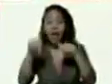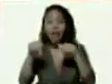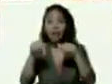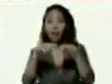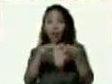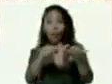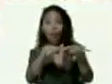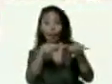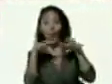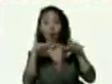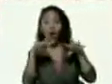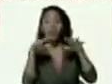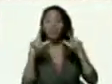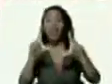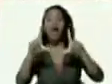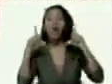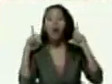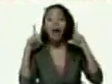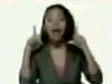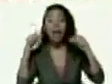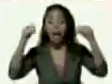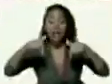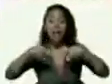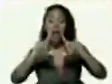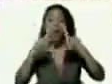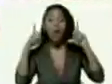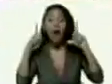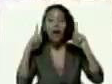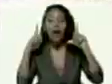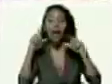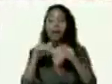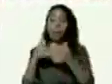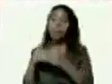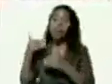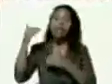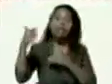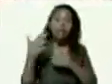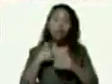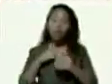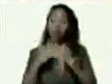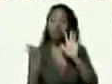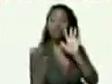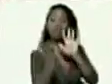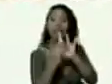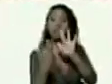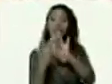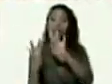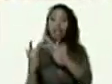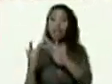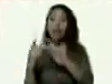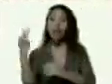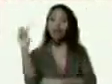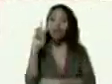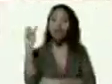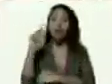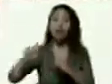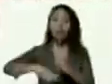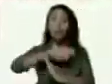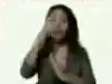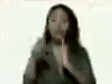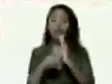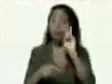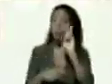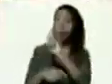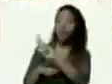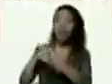monumental de La Guaira y desde La Guaira por el Caribe y más allá nos conectamos con Venezuela entera vamos a ver un